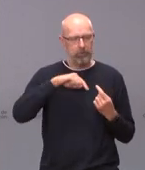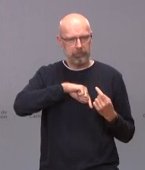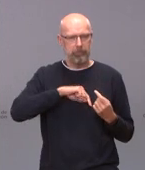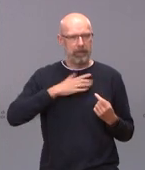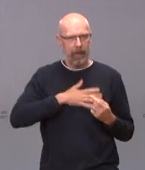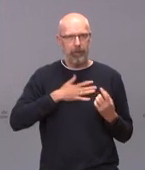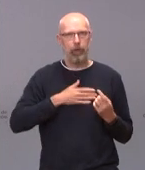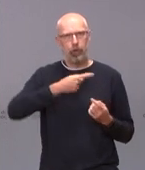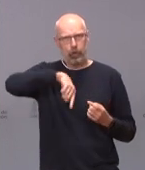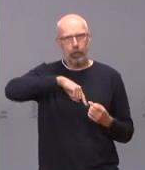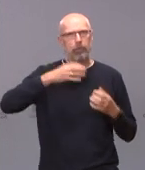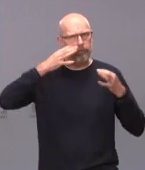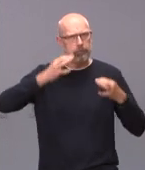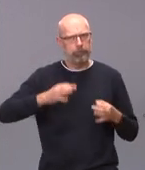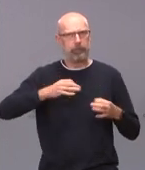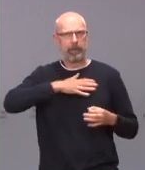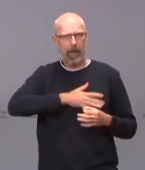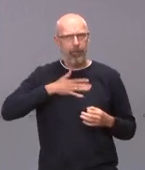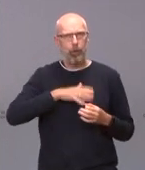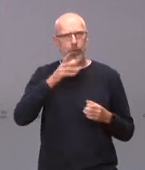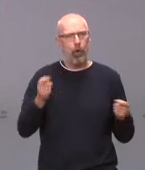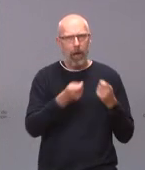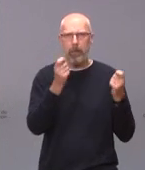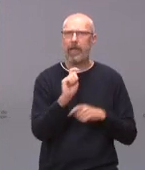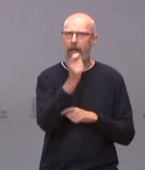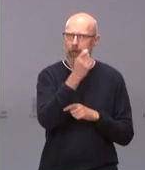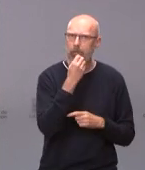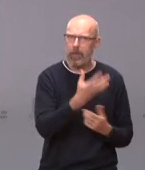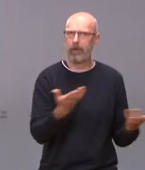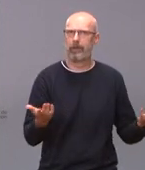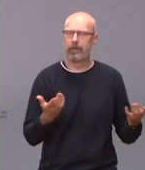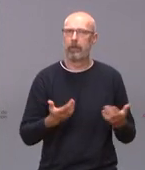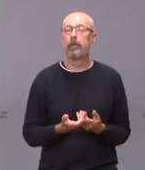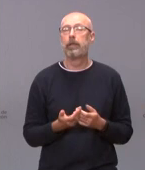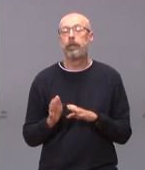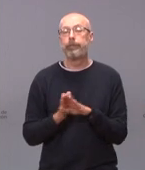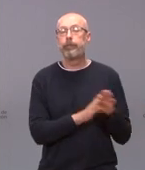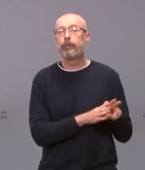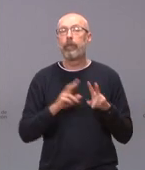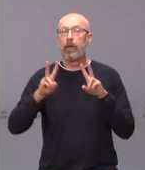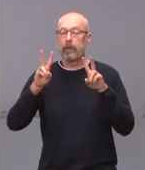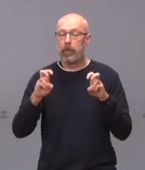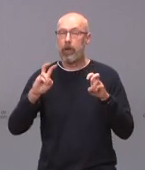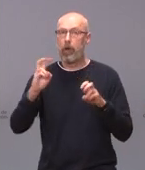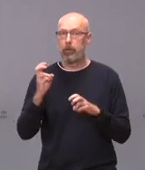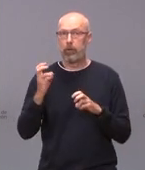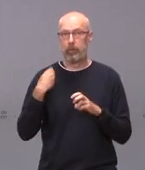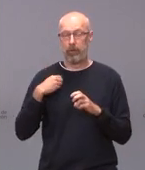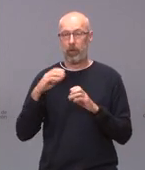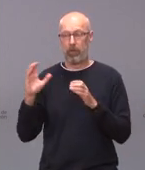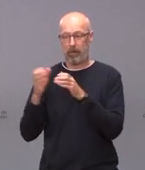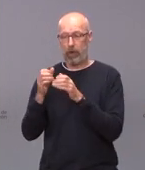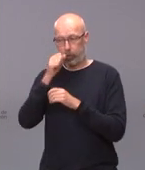Estamos razonablemente satisfechos de cómo va la campaña. Sobre las cuestiones planteadas por el Partido Socialista,